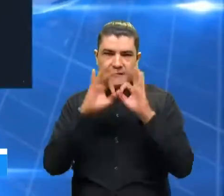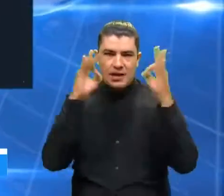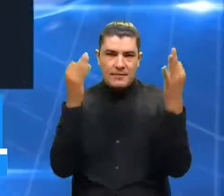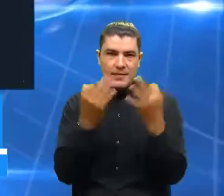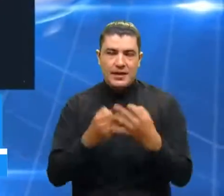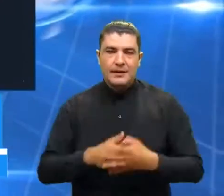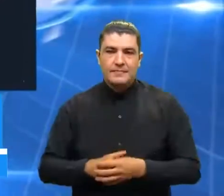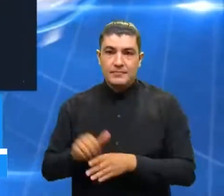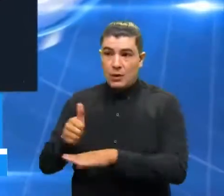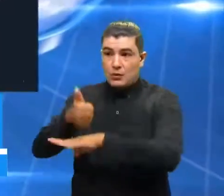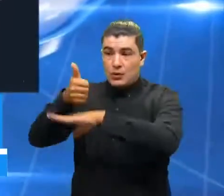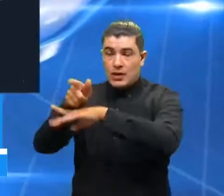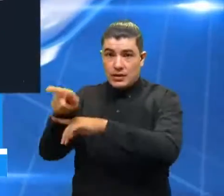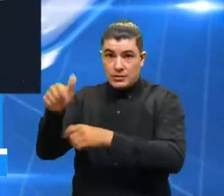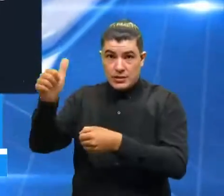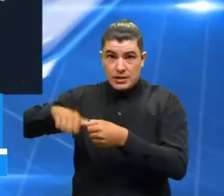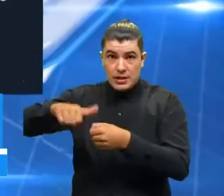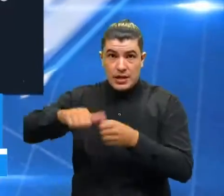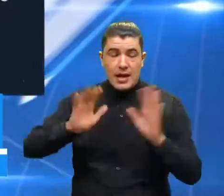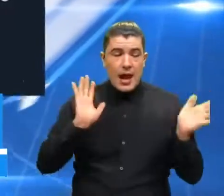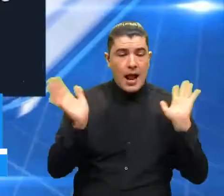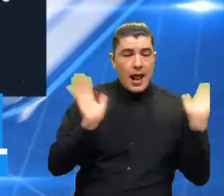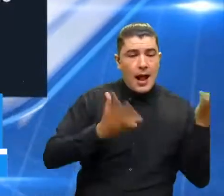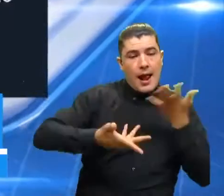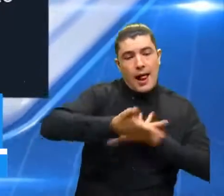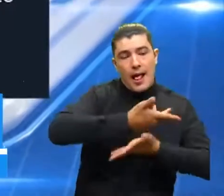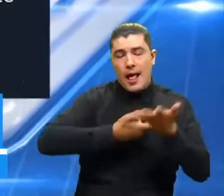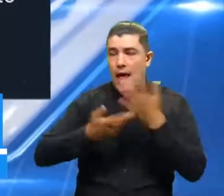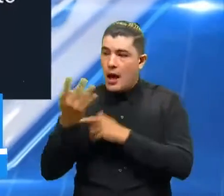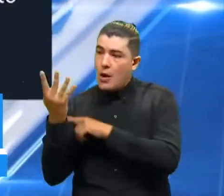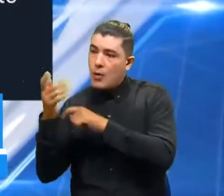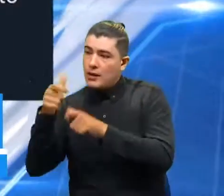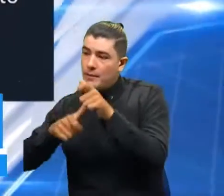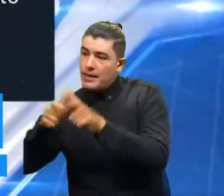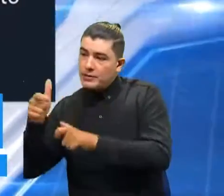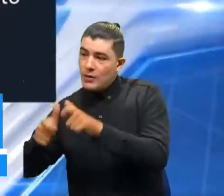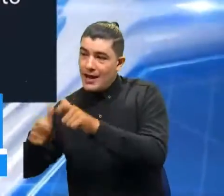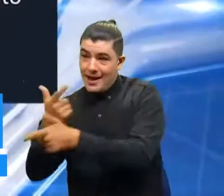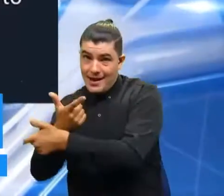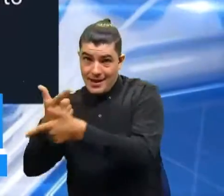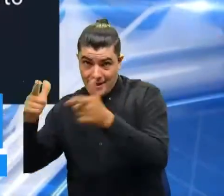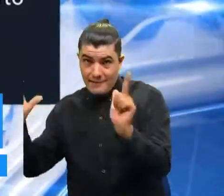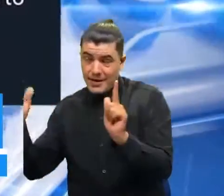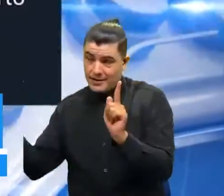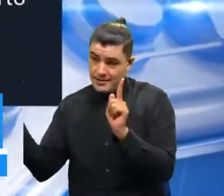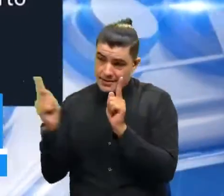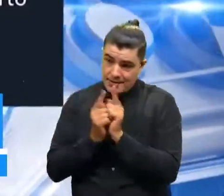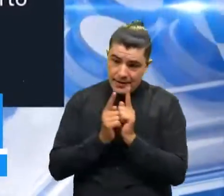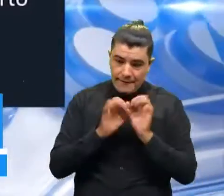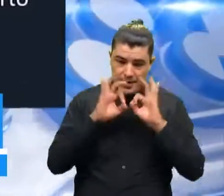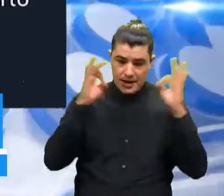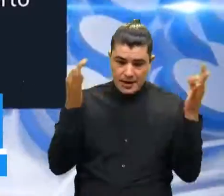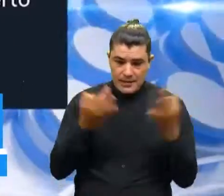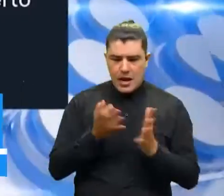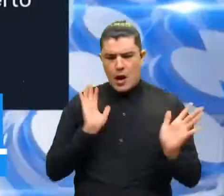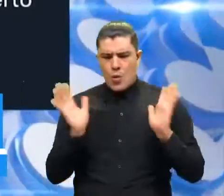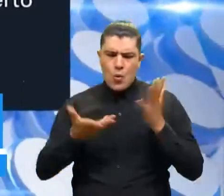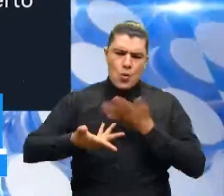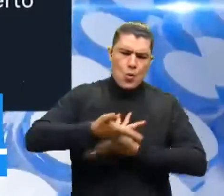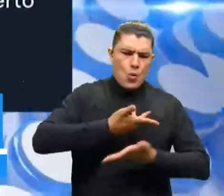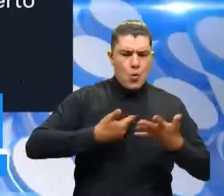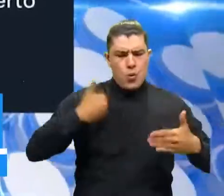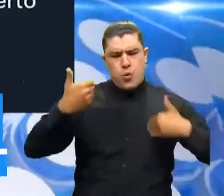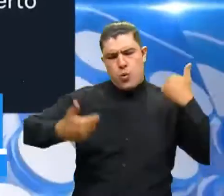Arauca nos confirma que a la par que celebrábamos el retorno de las cuatro personas que habían sido llevadas en contra de su voluntad por grupos armados